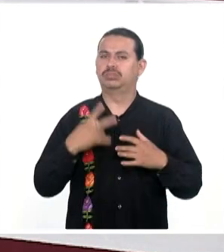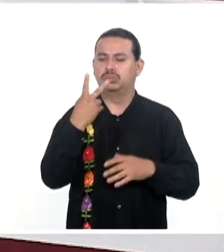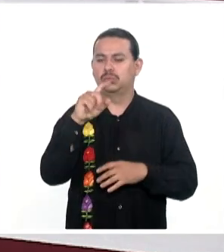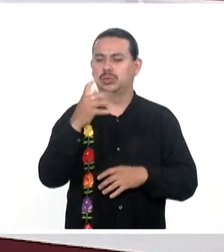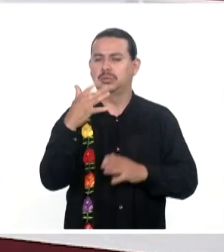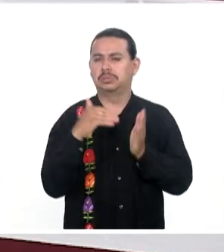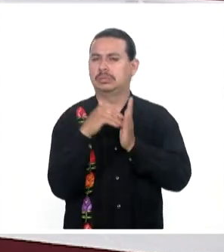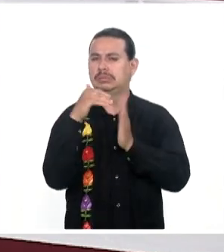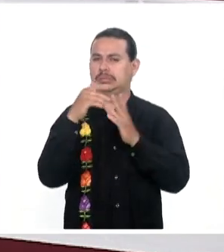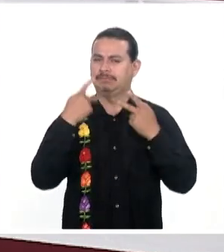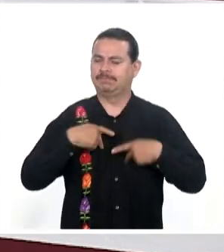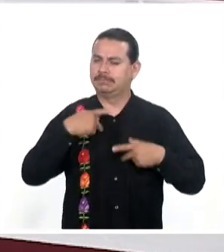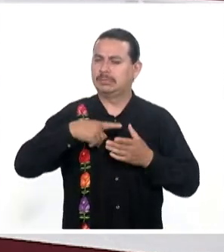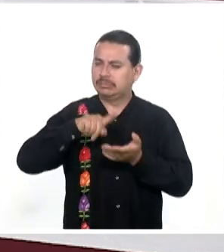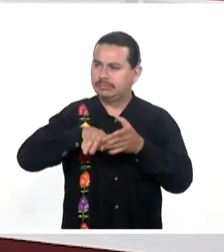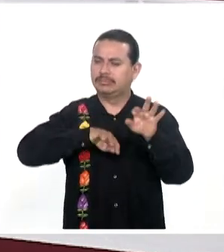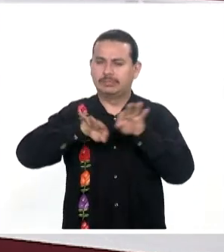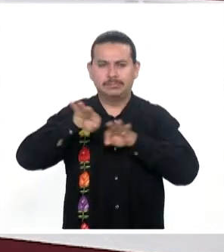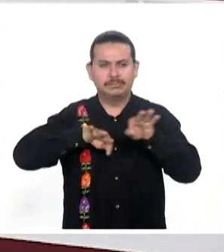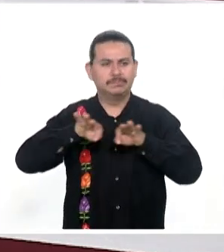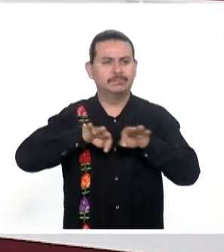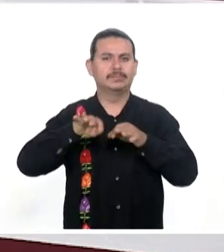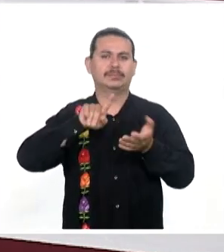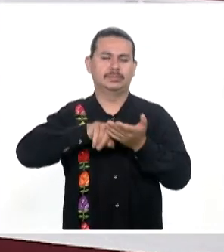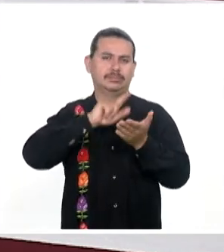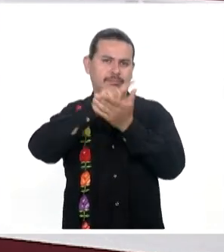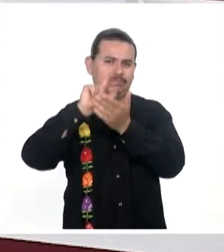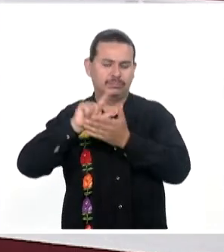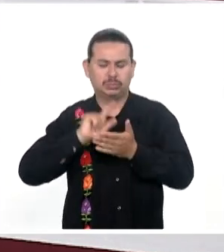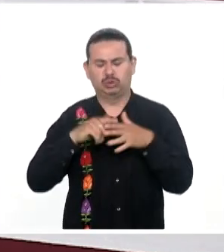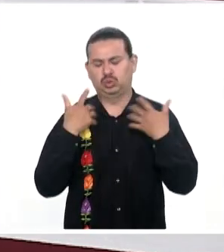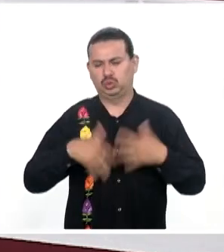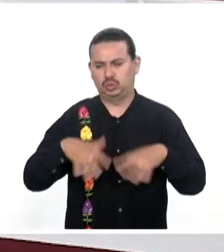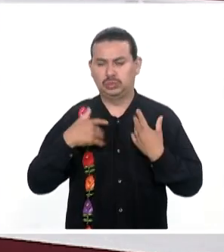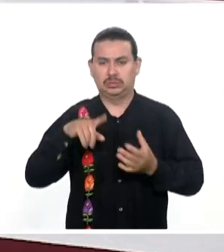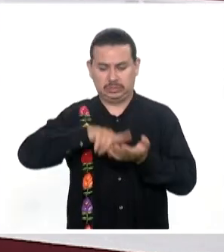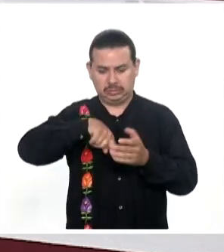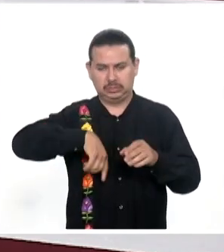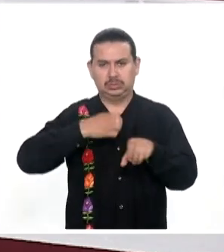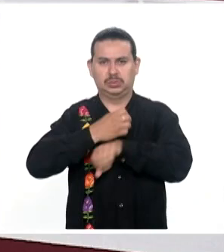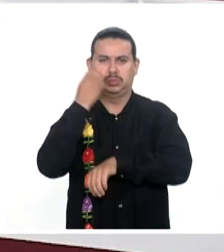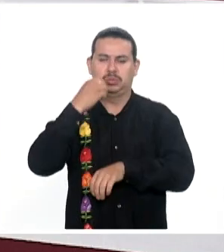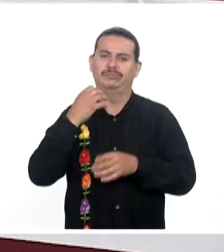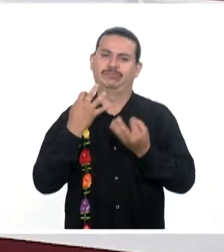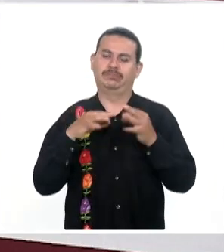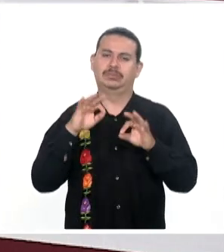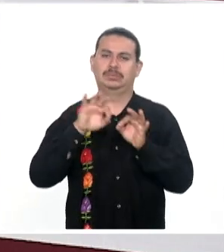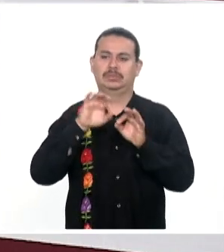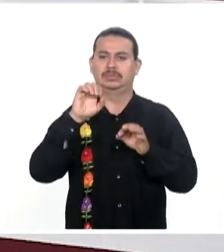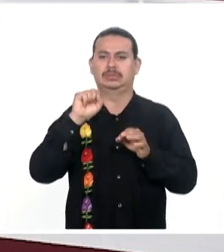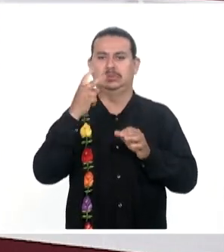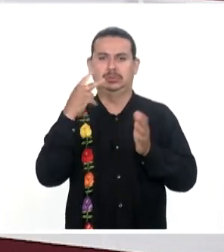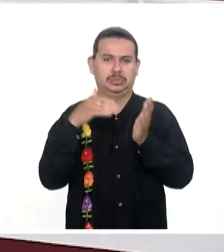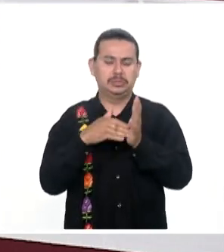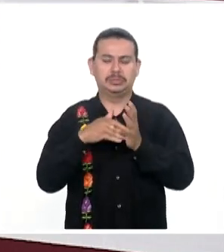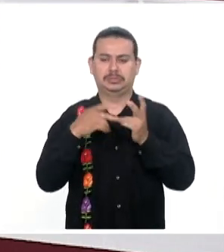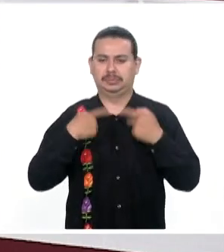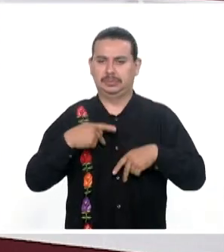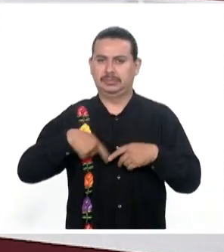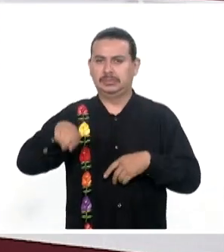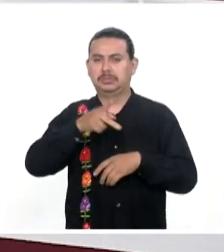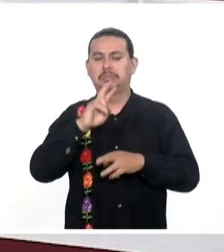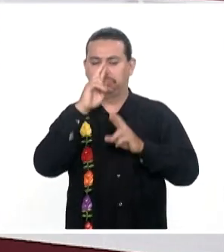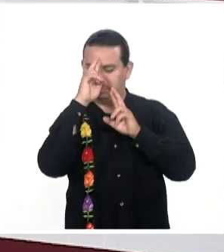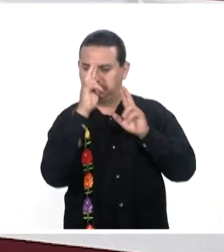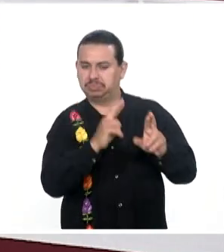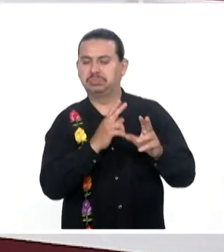.5 millones de personas Que realizan este tipo de trabajo remunerado Y aquí en Oaxaca 62 mil Pero muchas veces No se